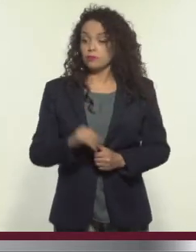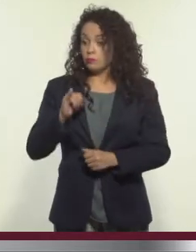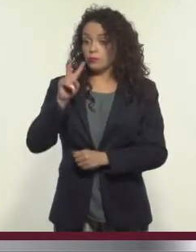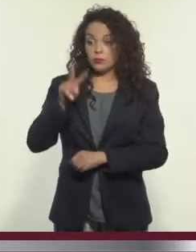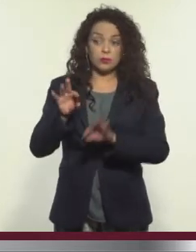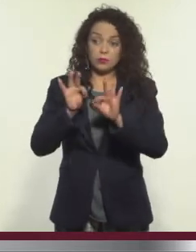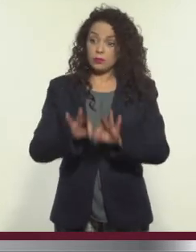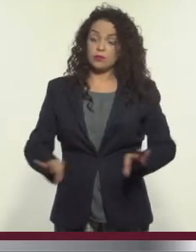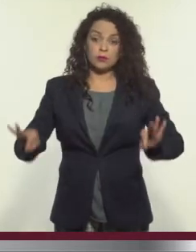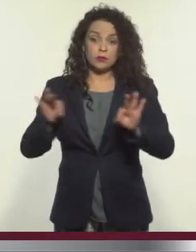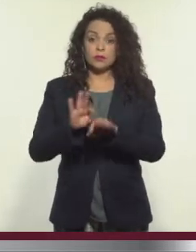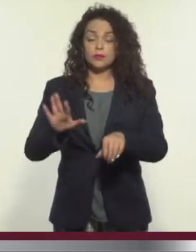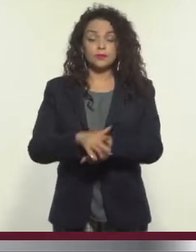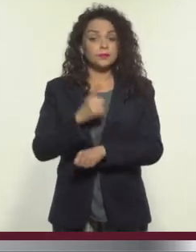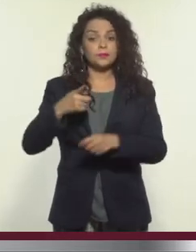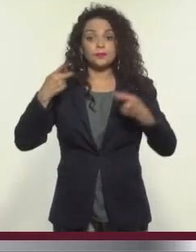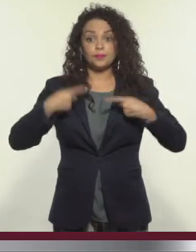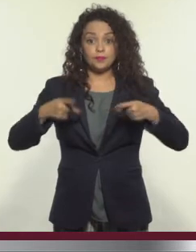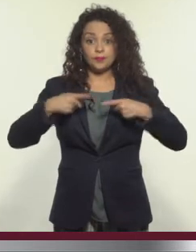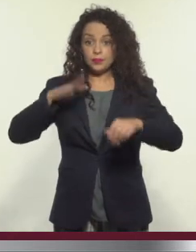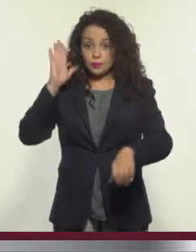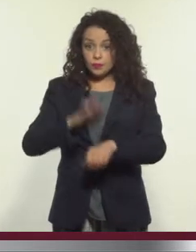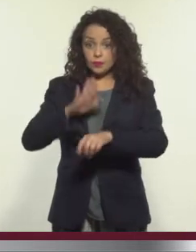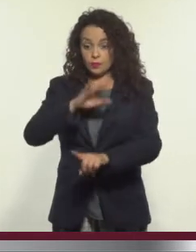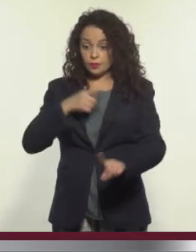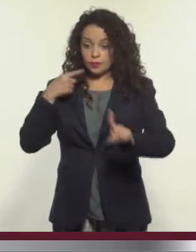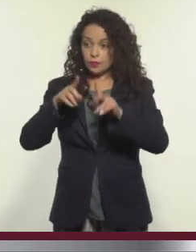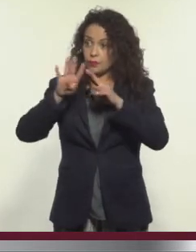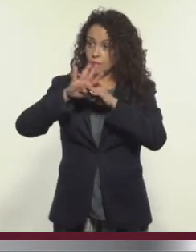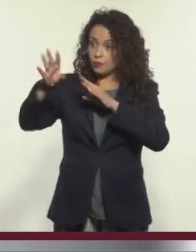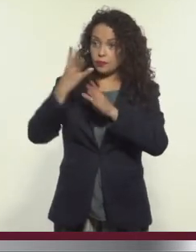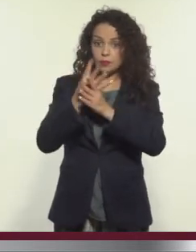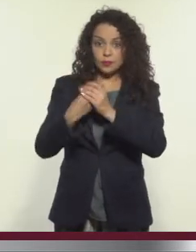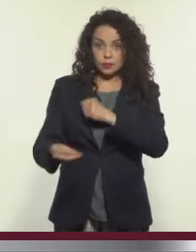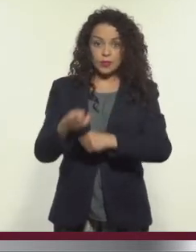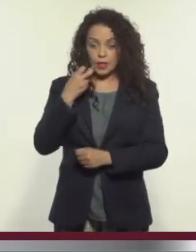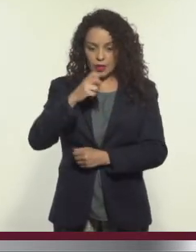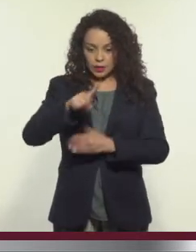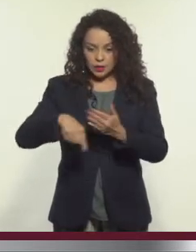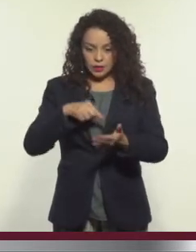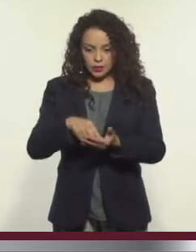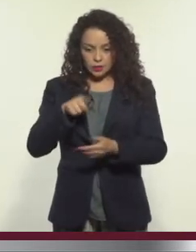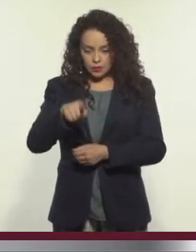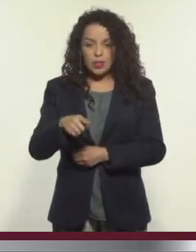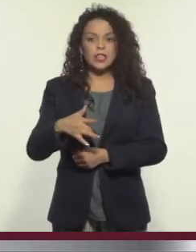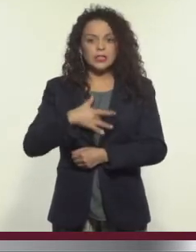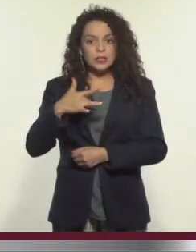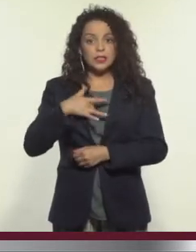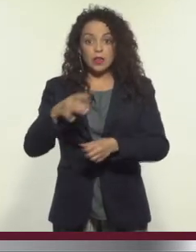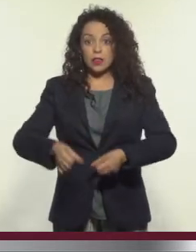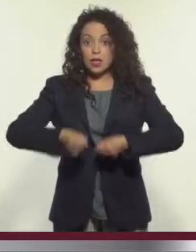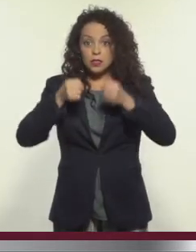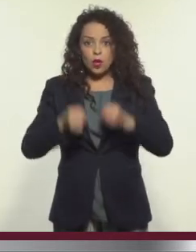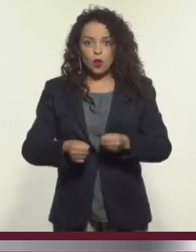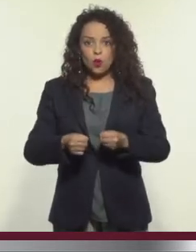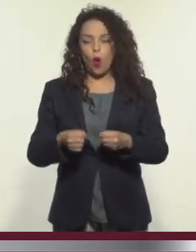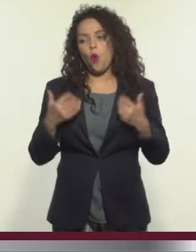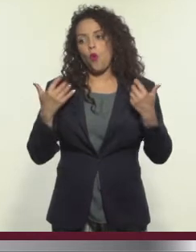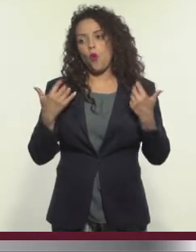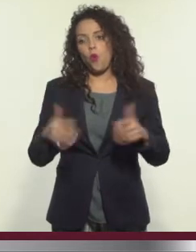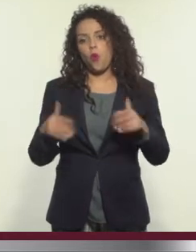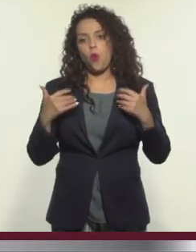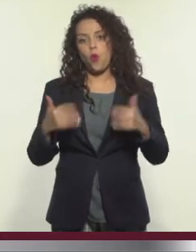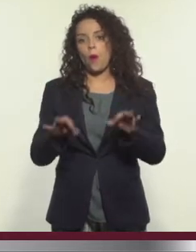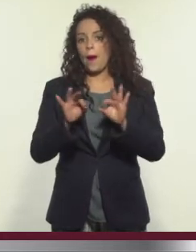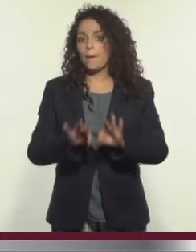simplemente que las personas, sobre todo los migrantes, se sientan en estos espacios y en estos ejercicios seguros es un